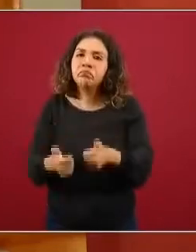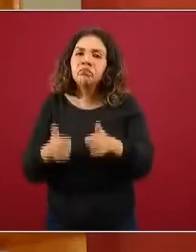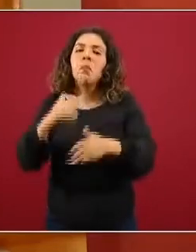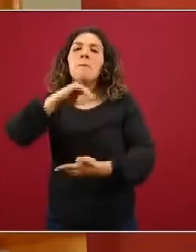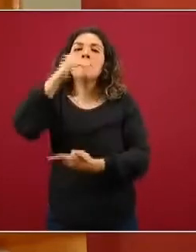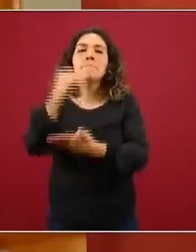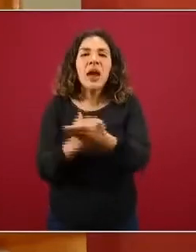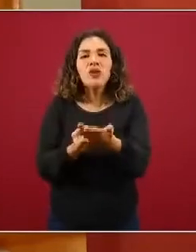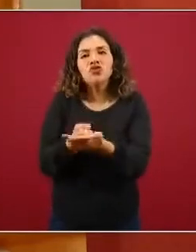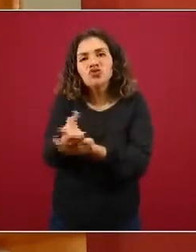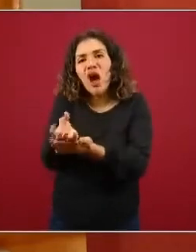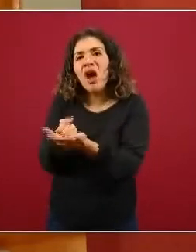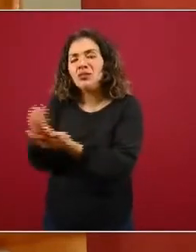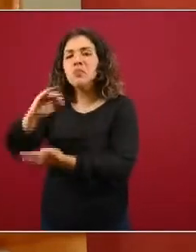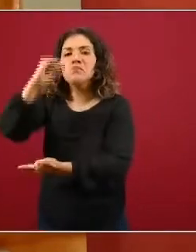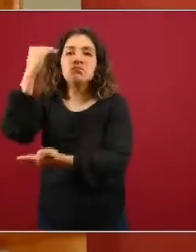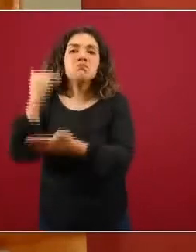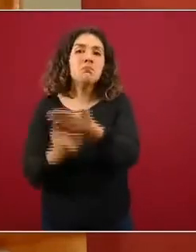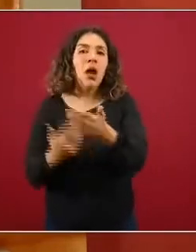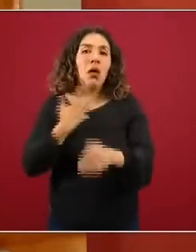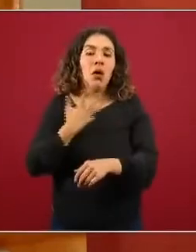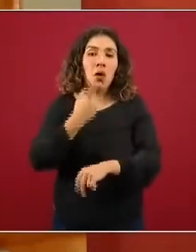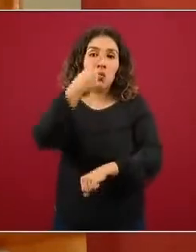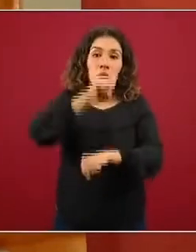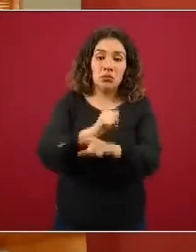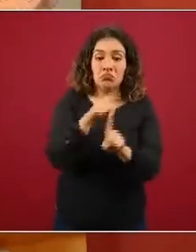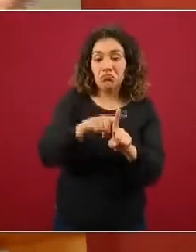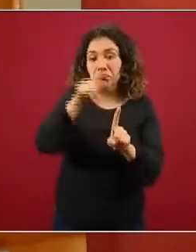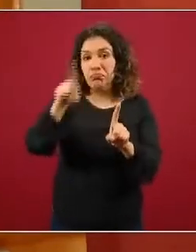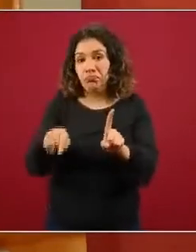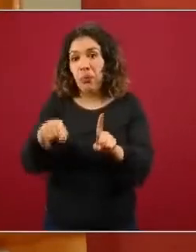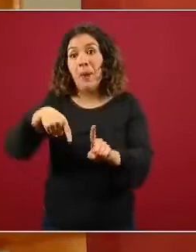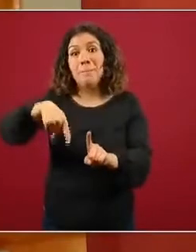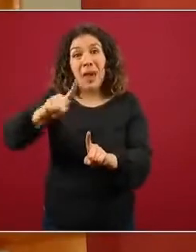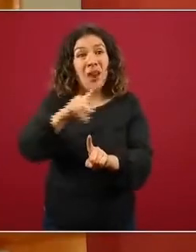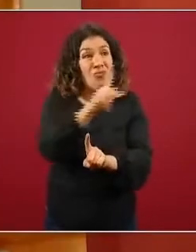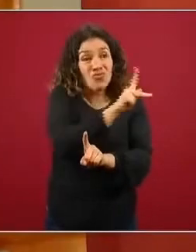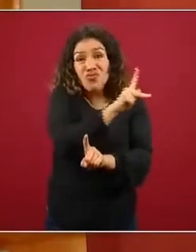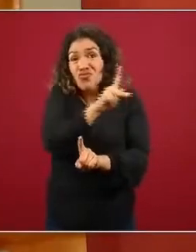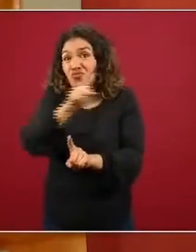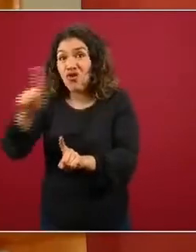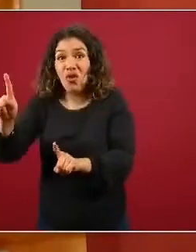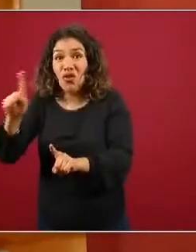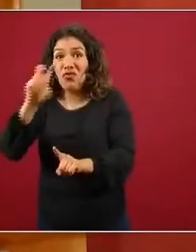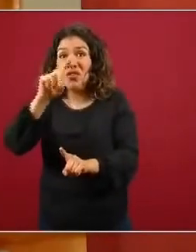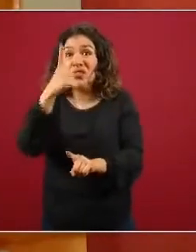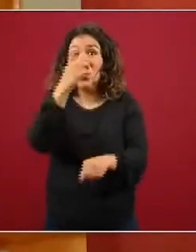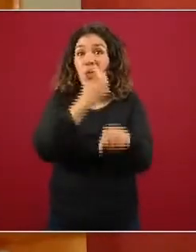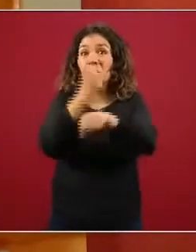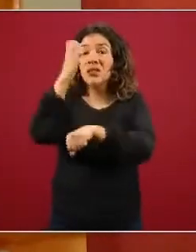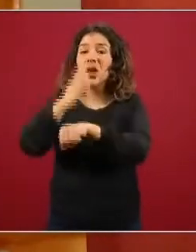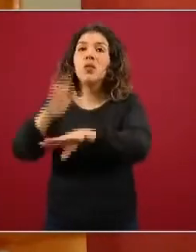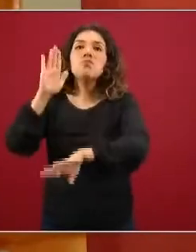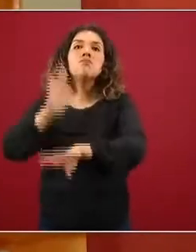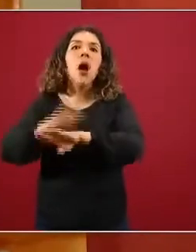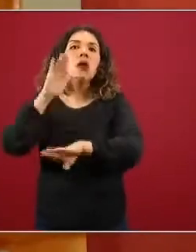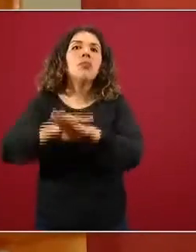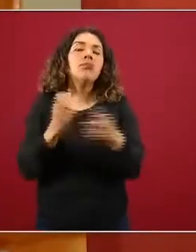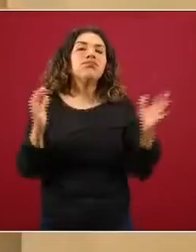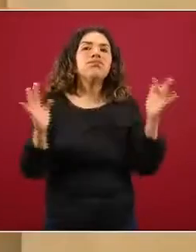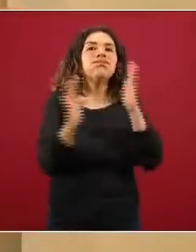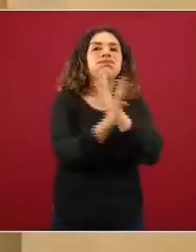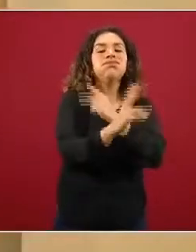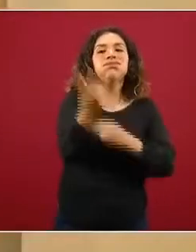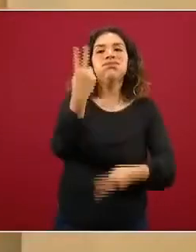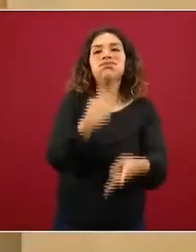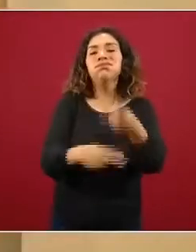disminución de la movilidad de una semana a otra, pero prácticamente todos estamos incrementando nuestra movilidad.